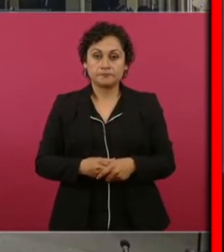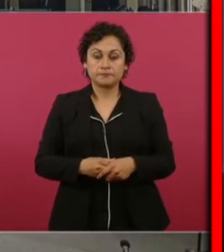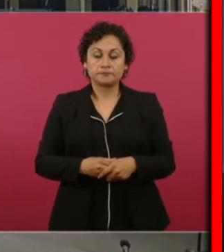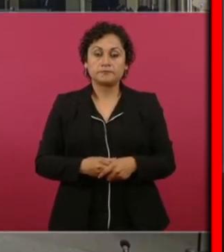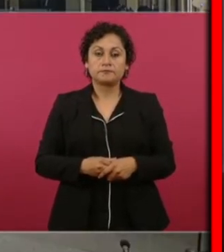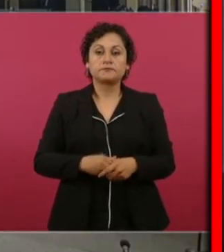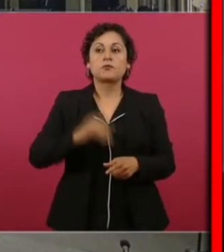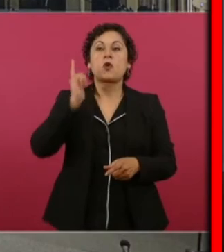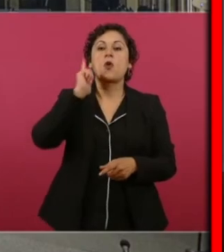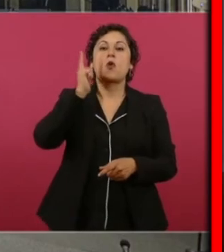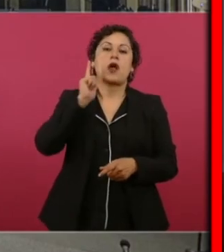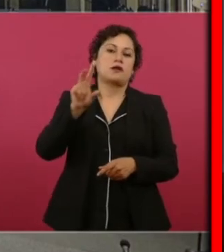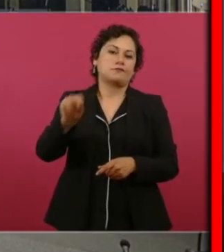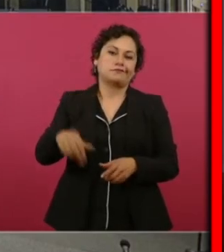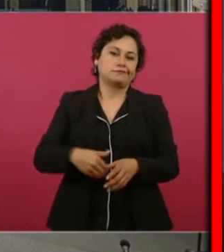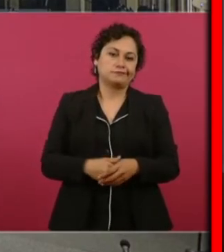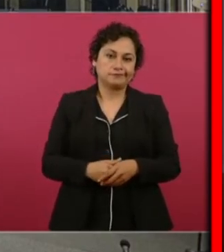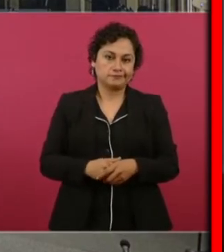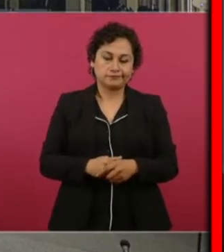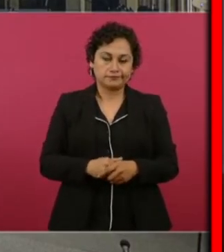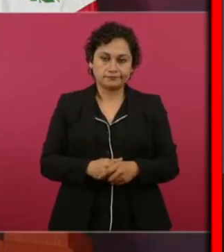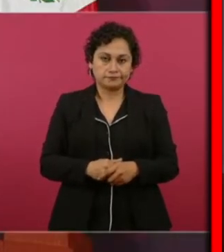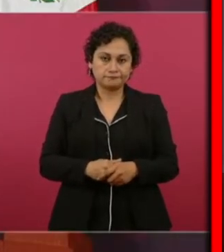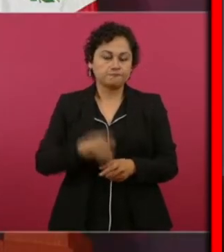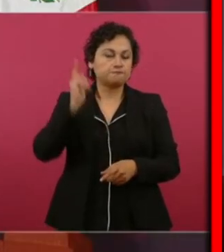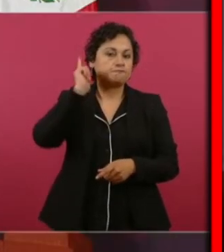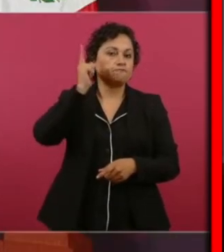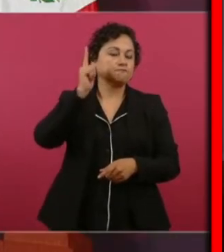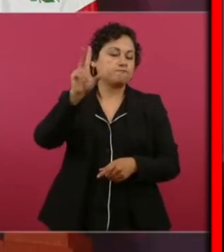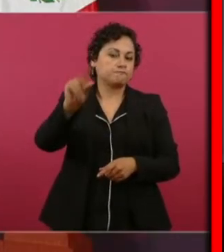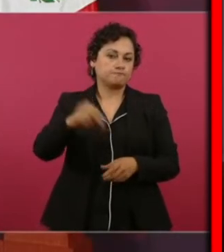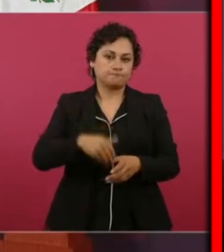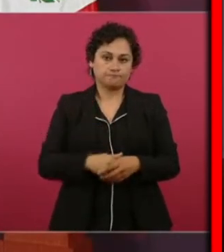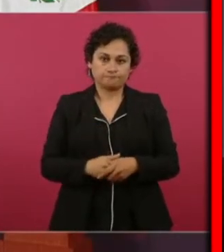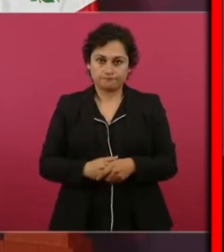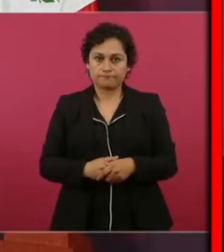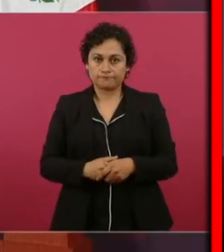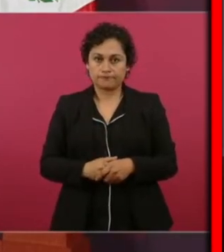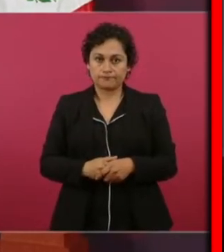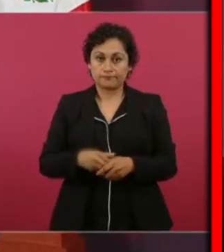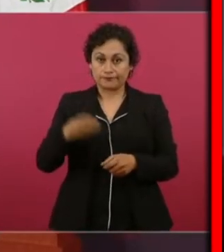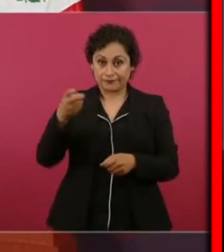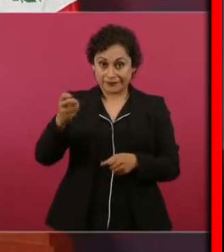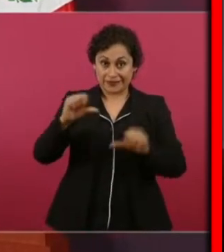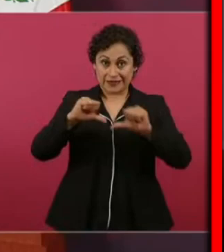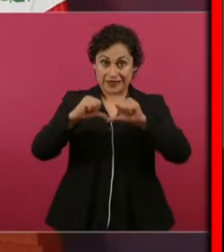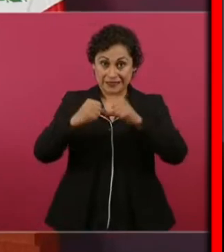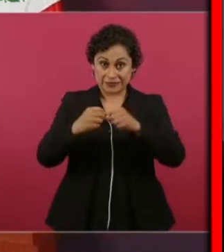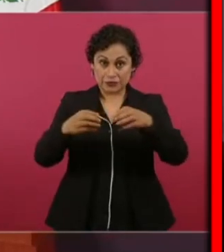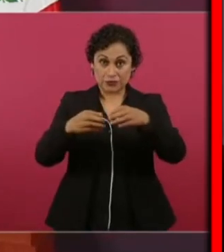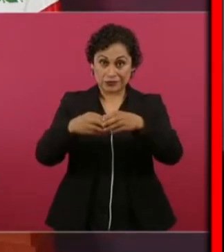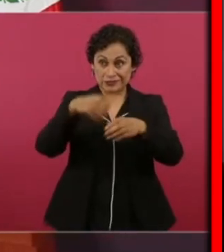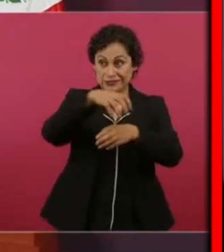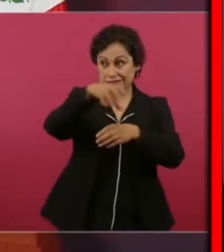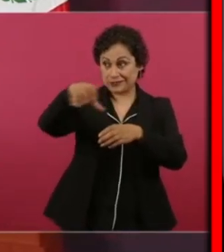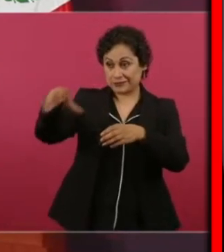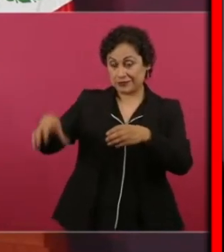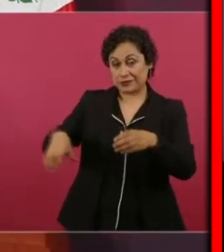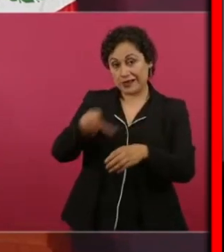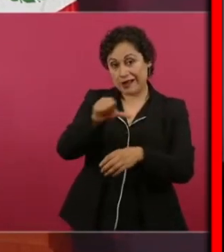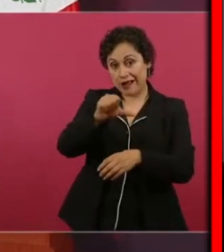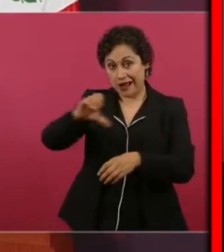Ojalá y no, ojalá y no, todas esas asociaciones que se hicieron, públicas, privadas,